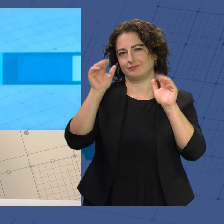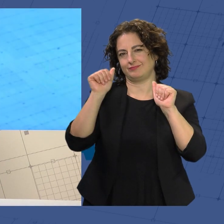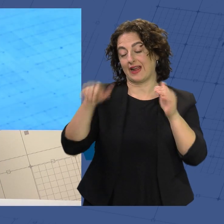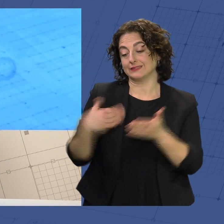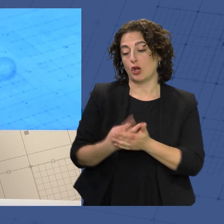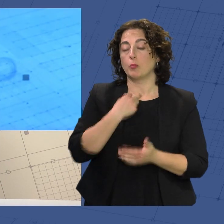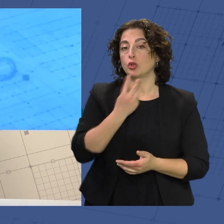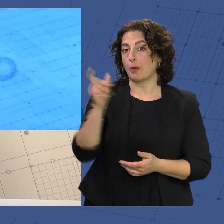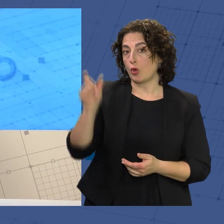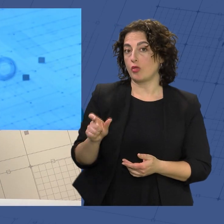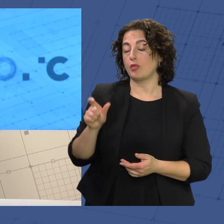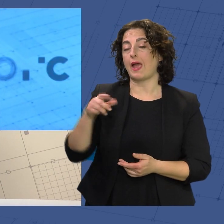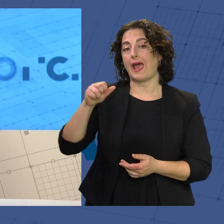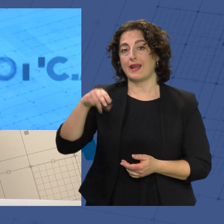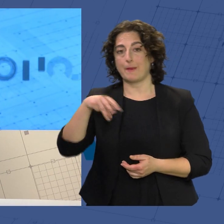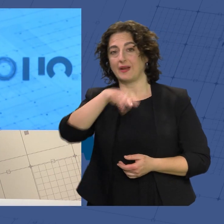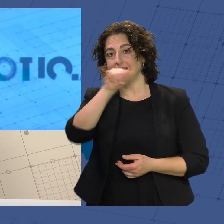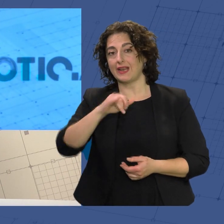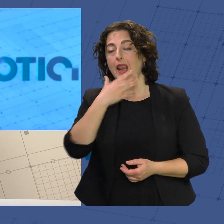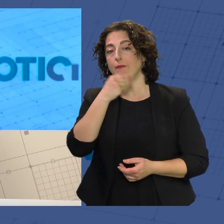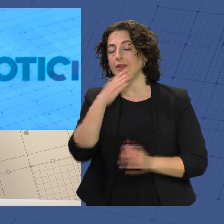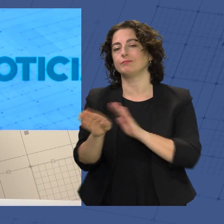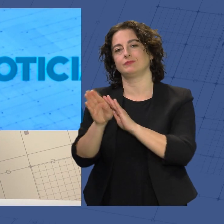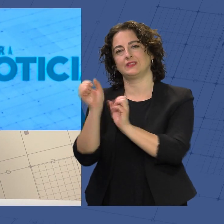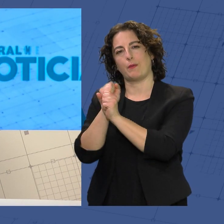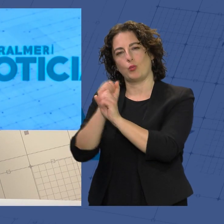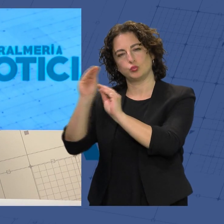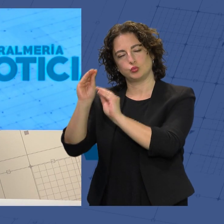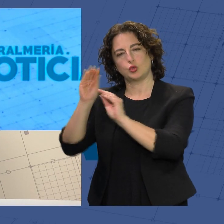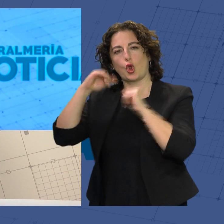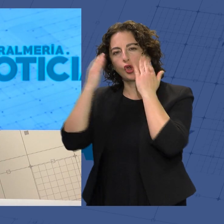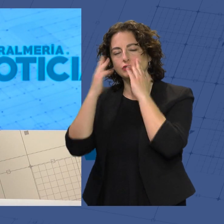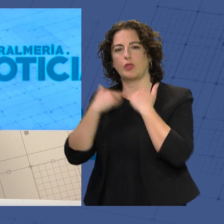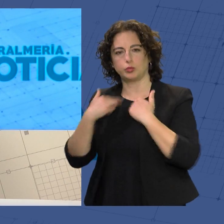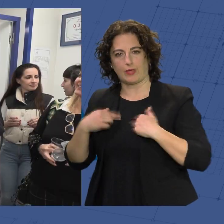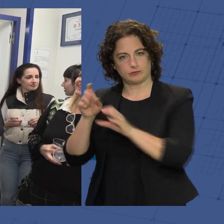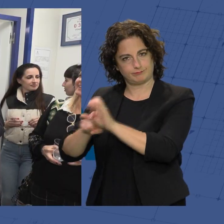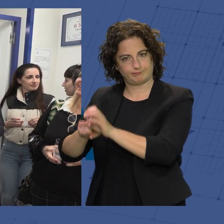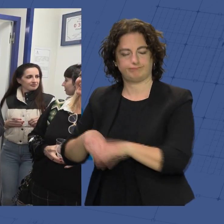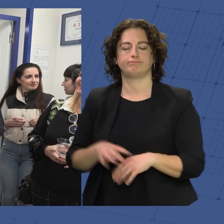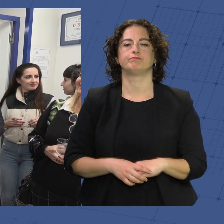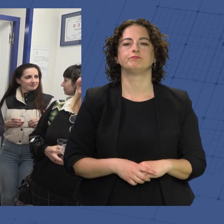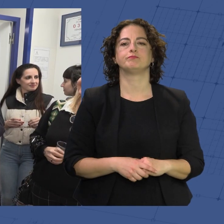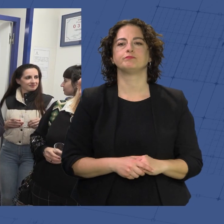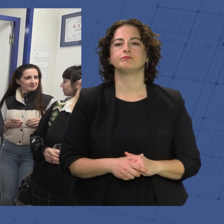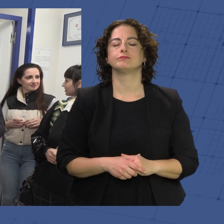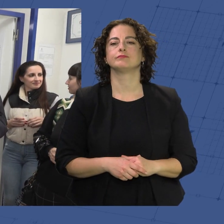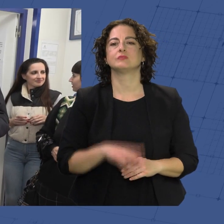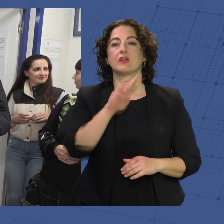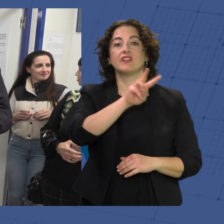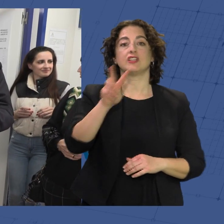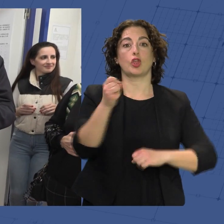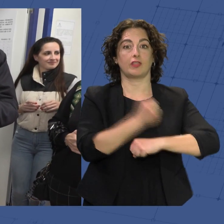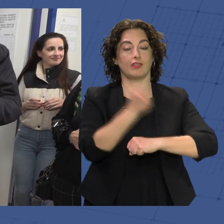portavoz Ana Martínez Lavella, que continúa su labor política en el Congreso de los Diputados. El 22 de